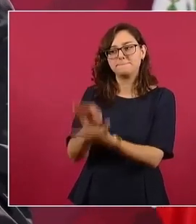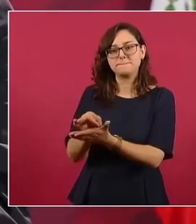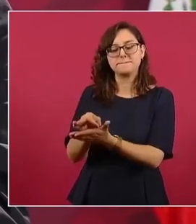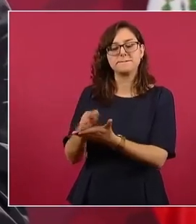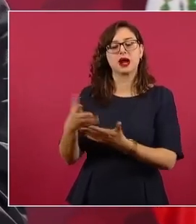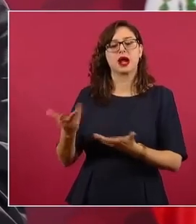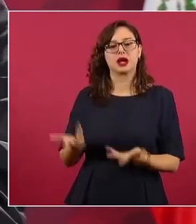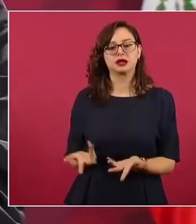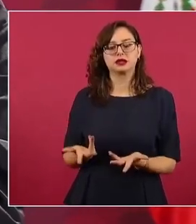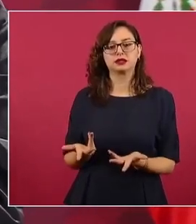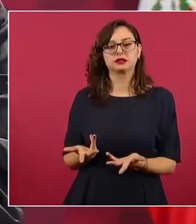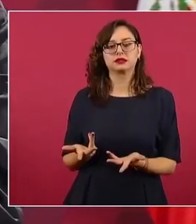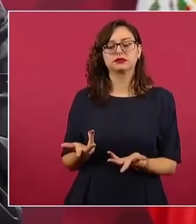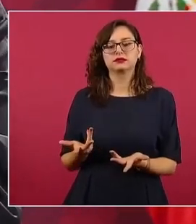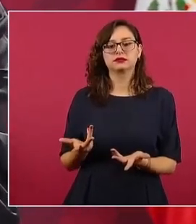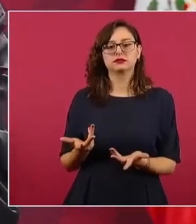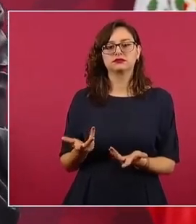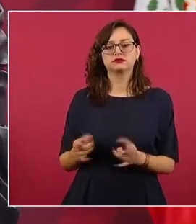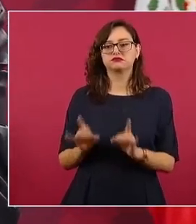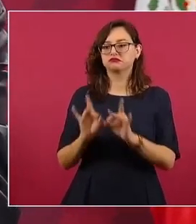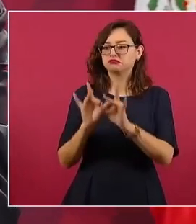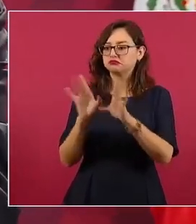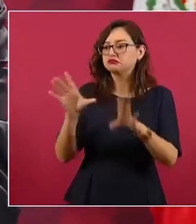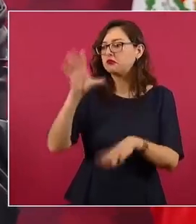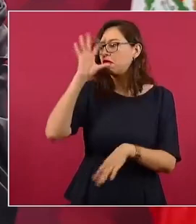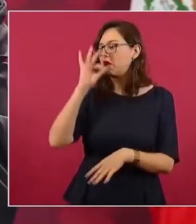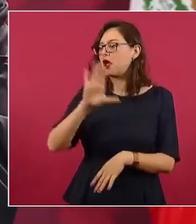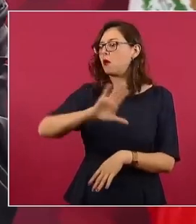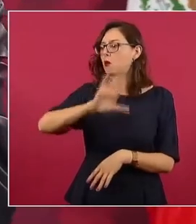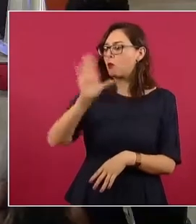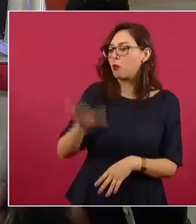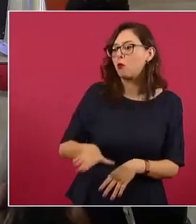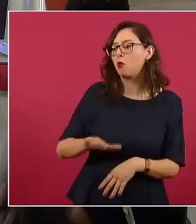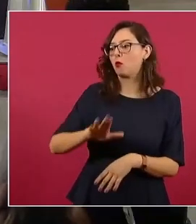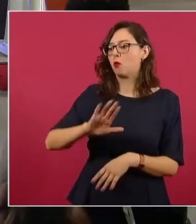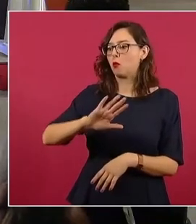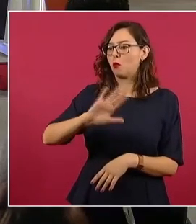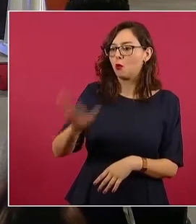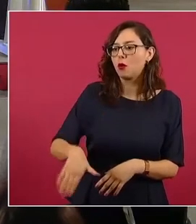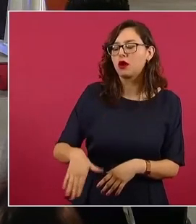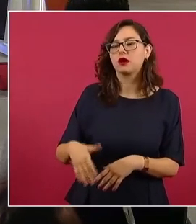desaparecen, pierden la vida, los asesinan, siempre se dice